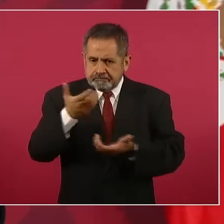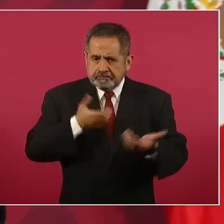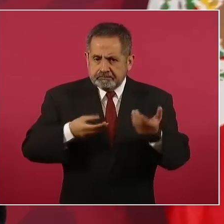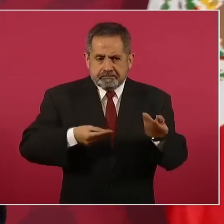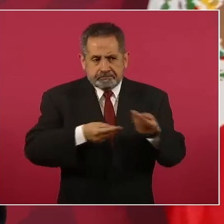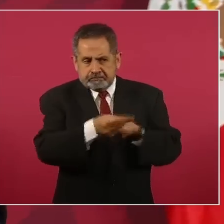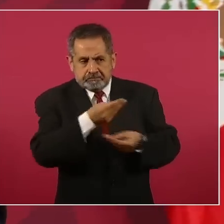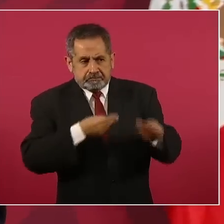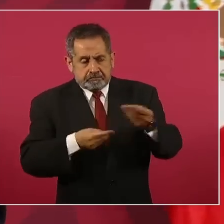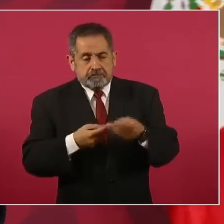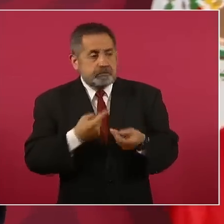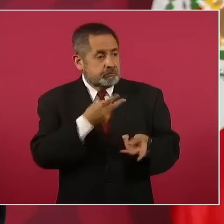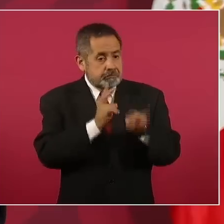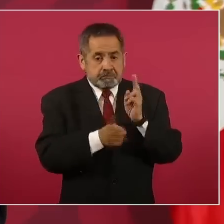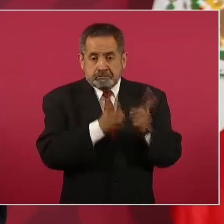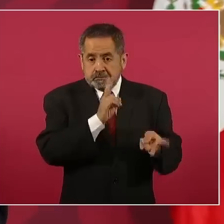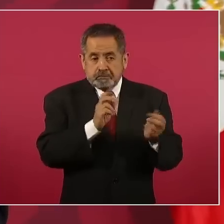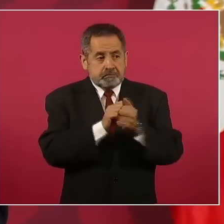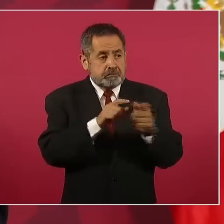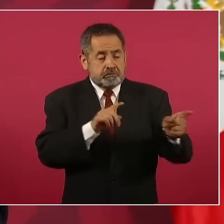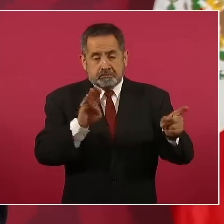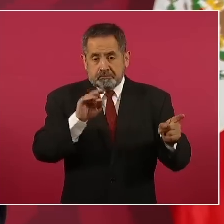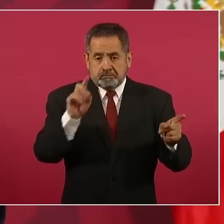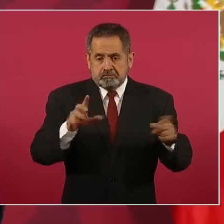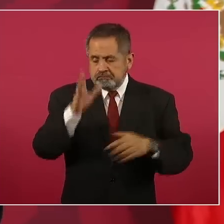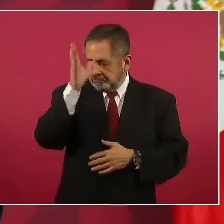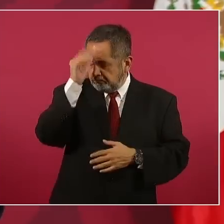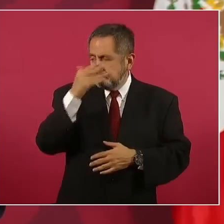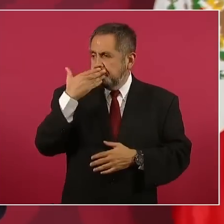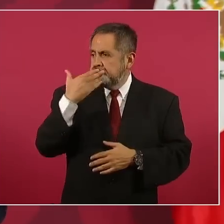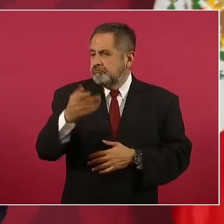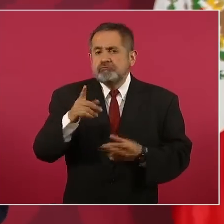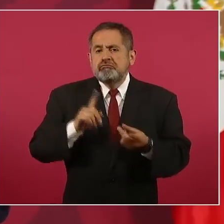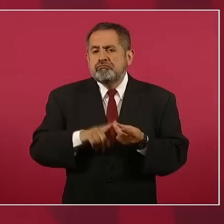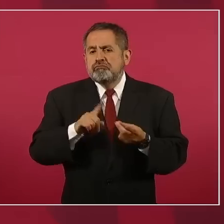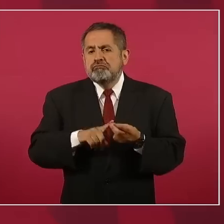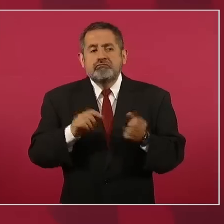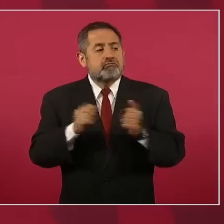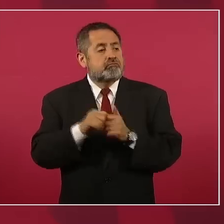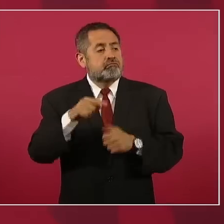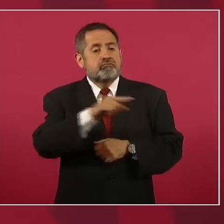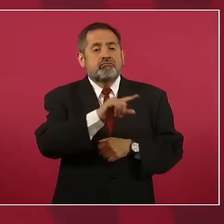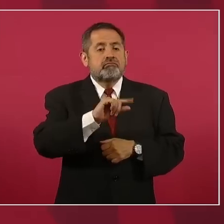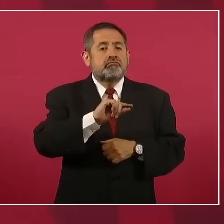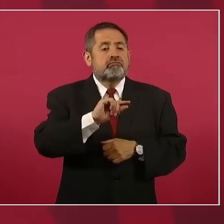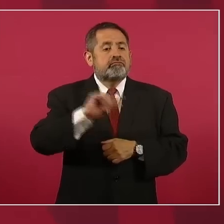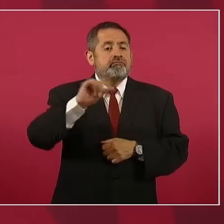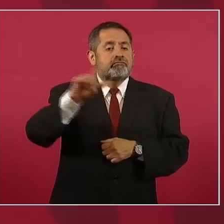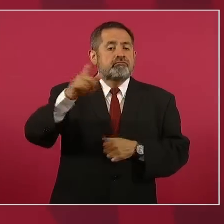llegó a un buen acuerdo con empresarios estadounidenses